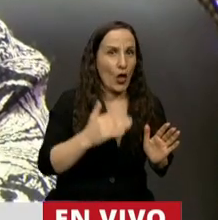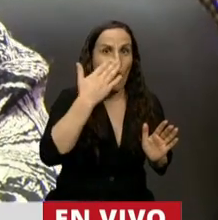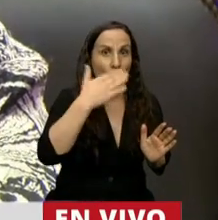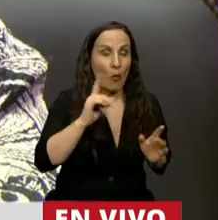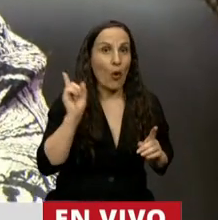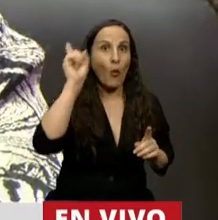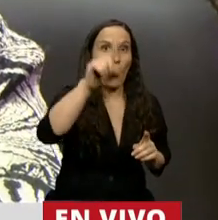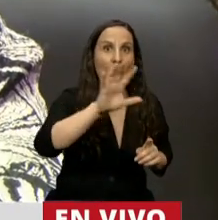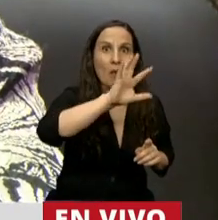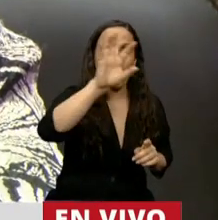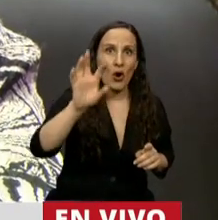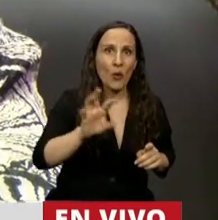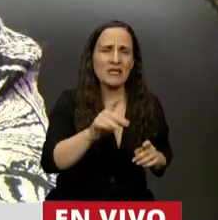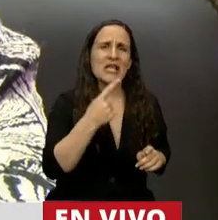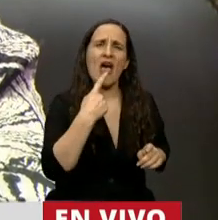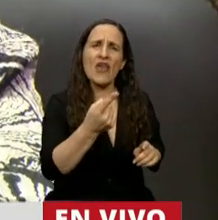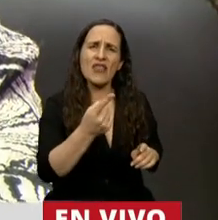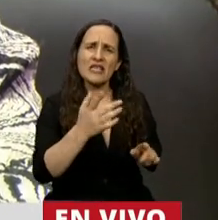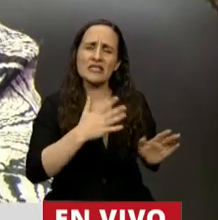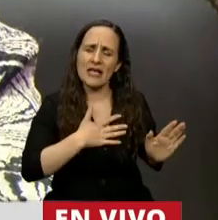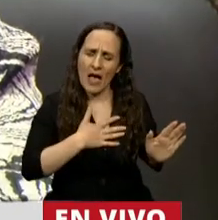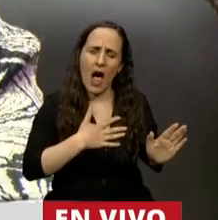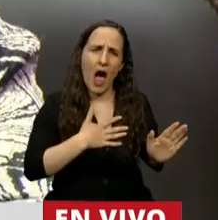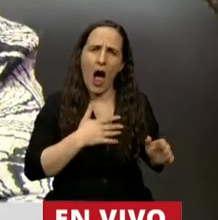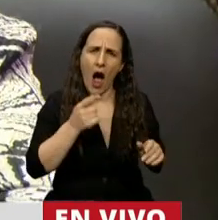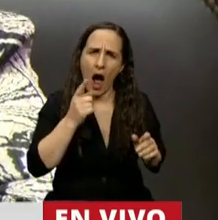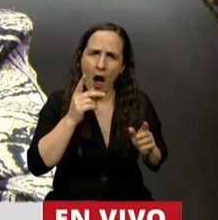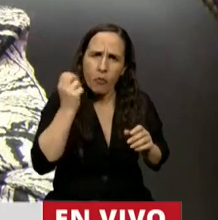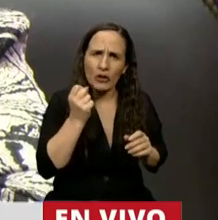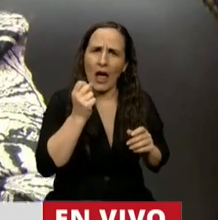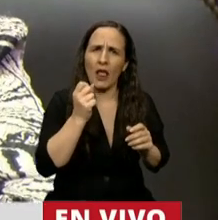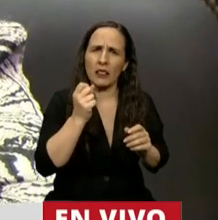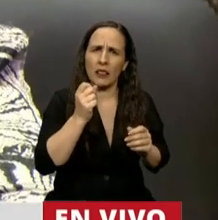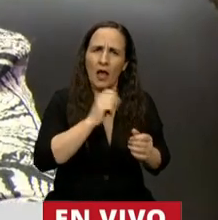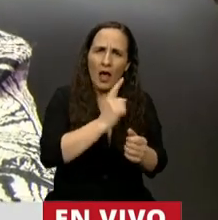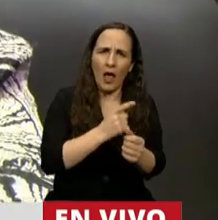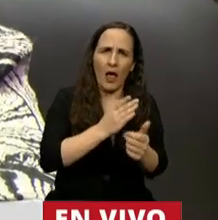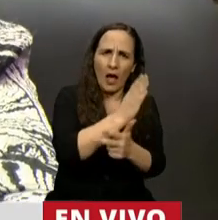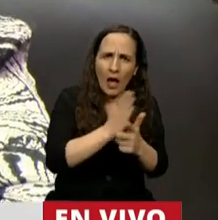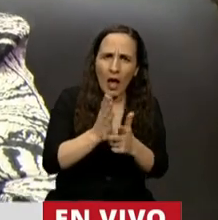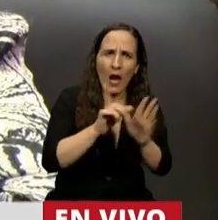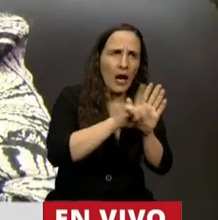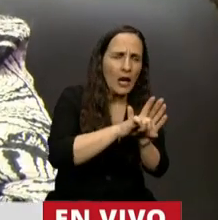provincias y se dicen que son una opción republicana cuando de un día para el otro